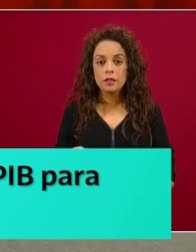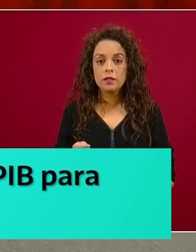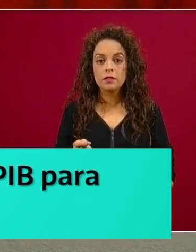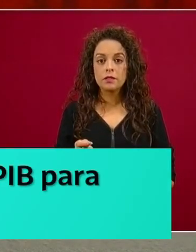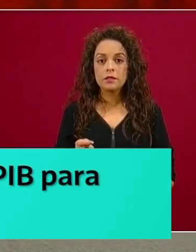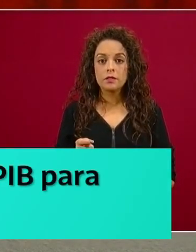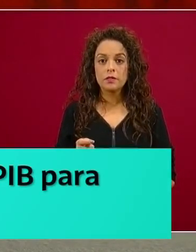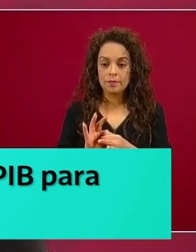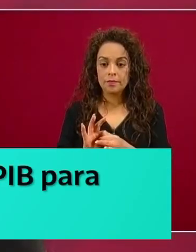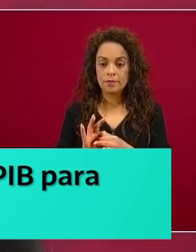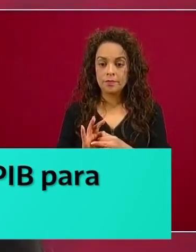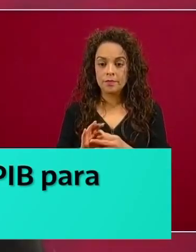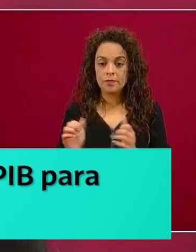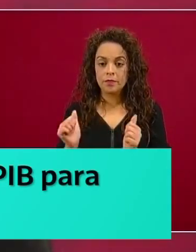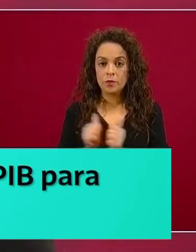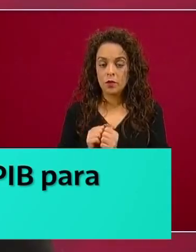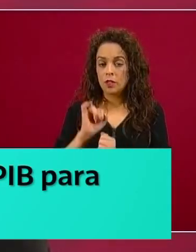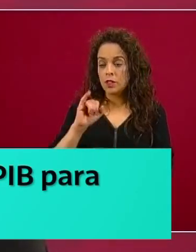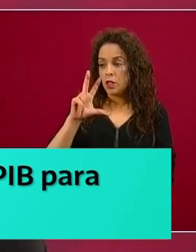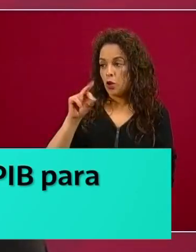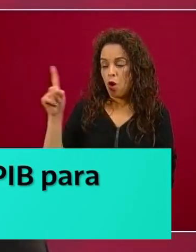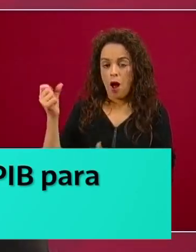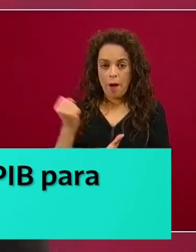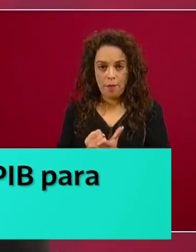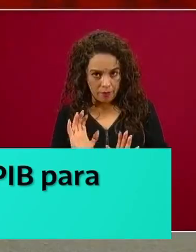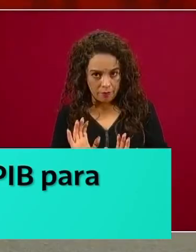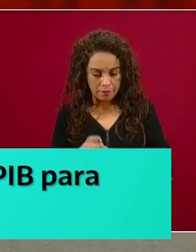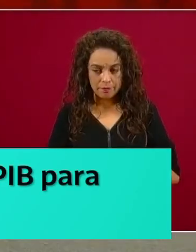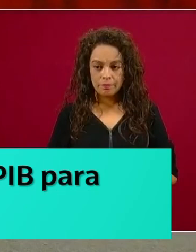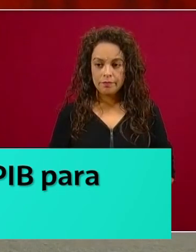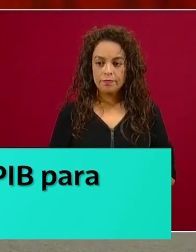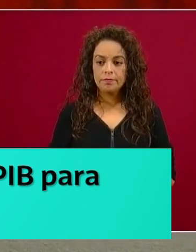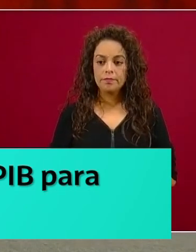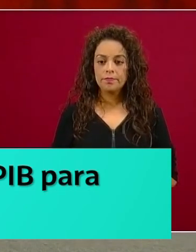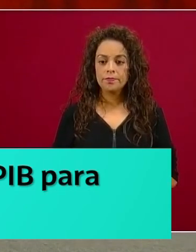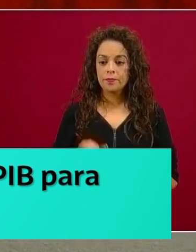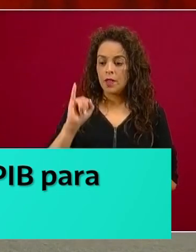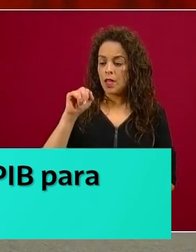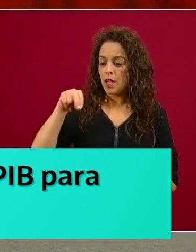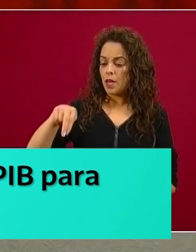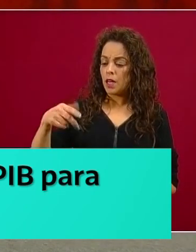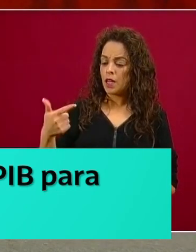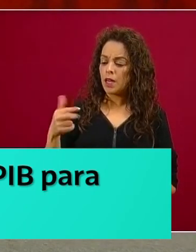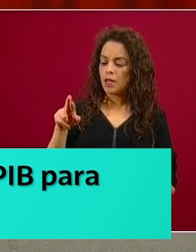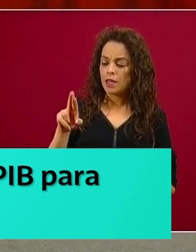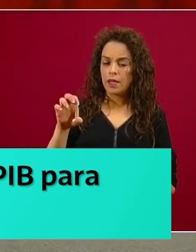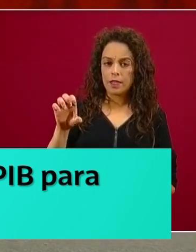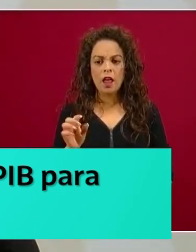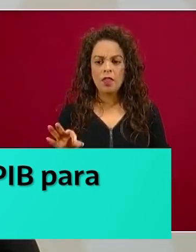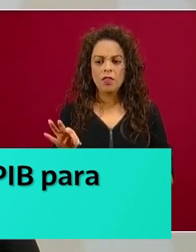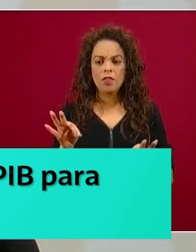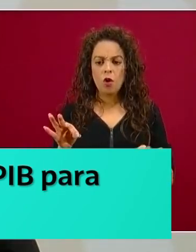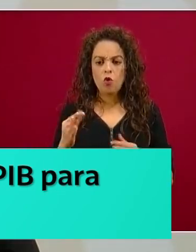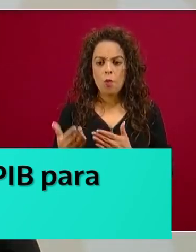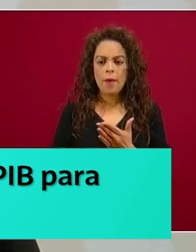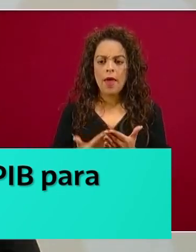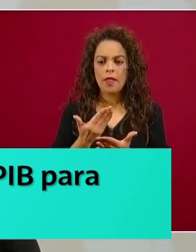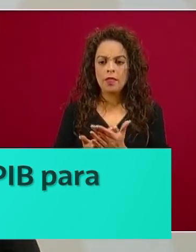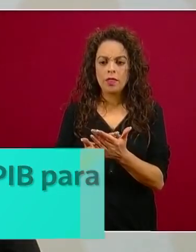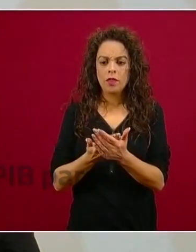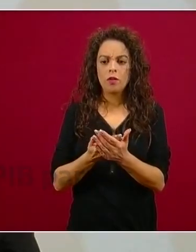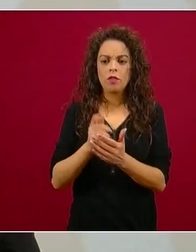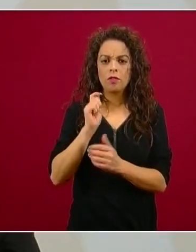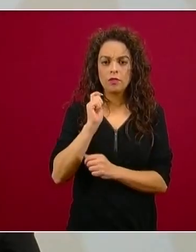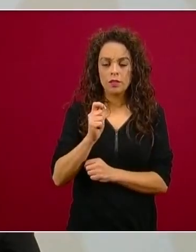Gobierno de México es un instrumento enfocado a financiar servicios, bienes y buscar el bienestar de la población en esta crisis